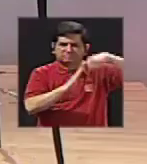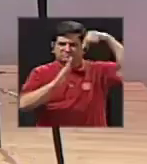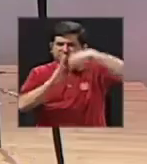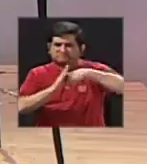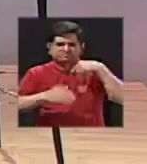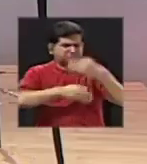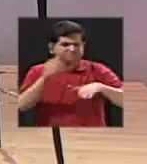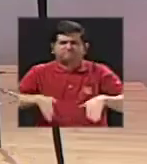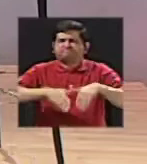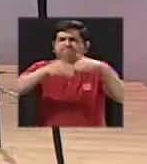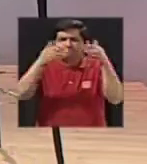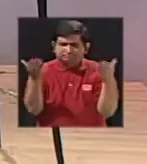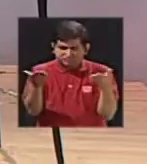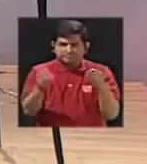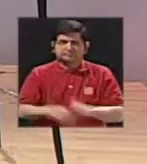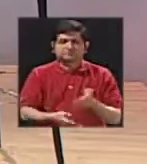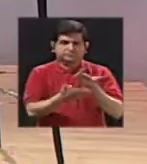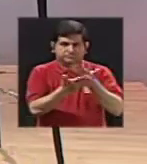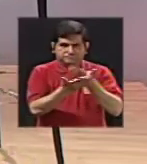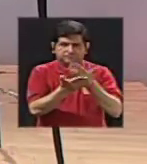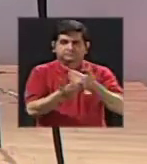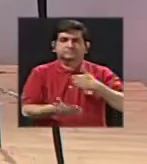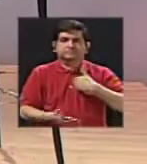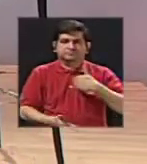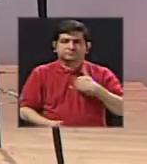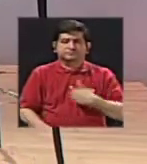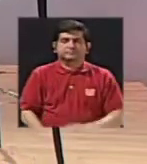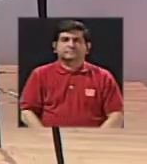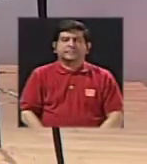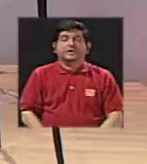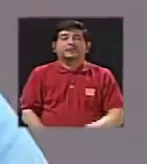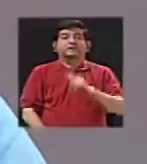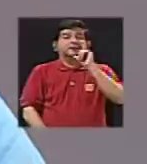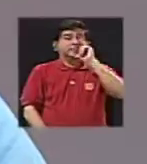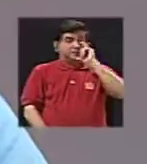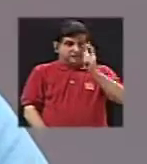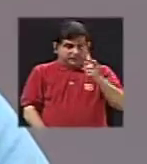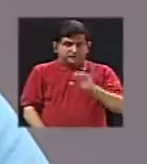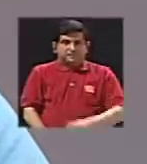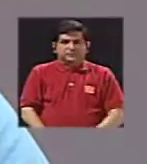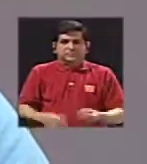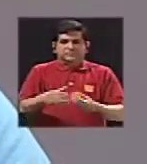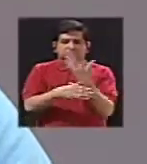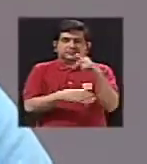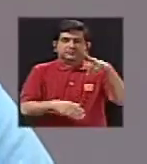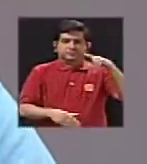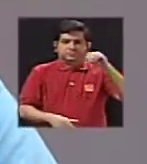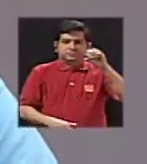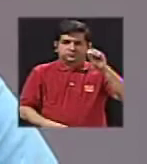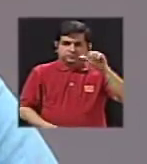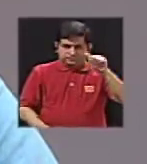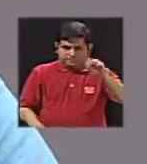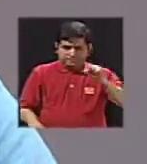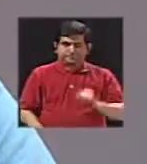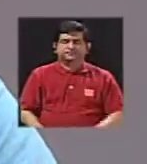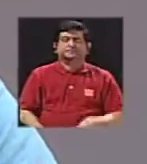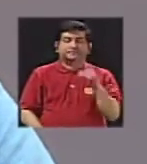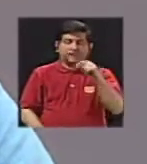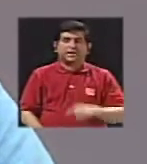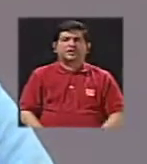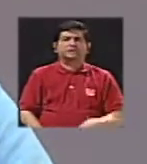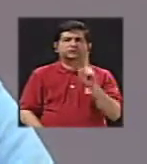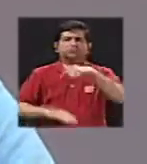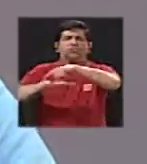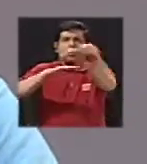es ese procedimiento de muestreo para obtener esas...? Afortunadamente, el volcán Poaz, pues, es un lago muy